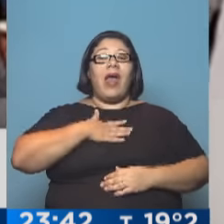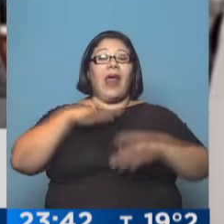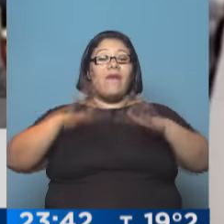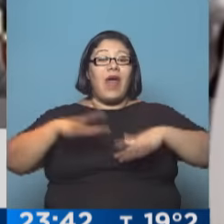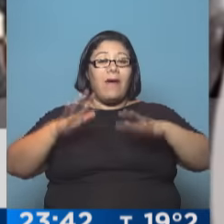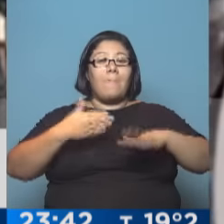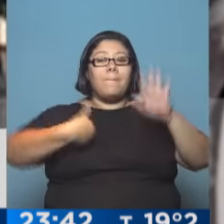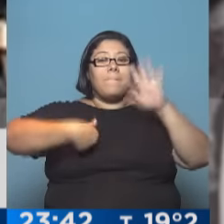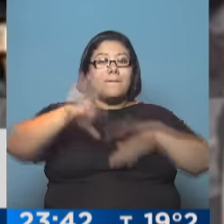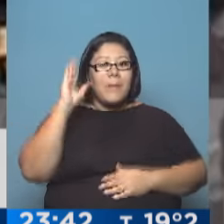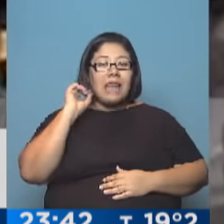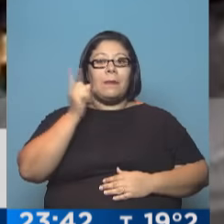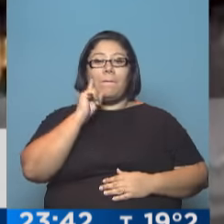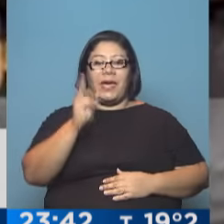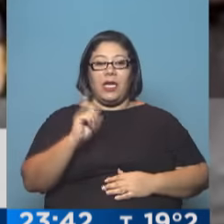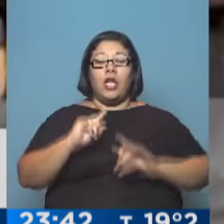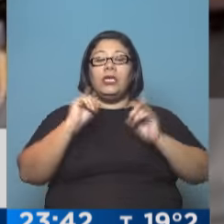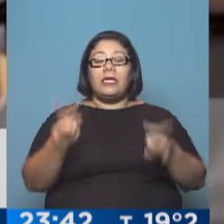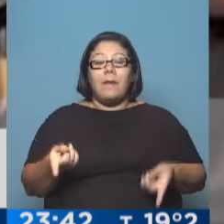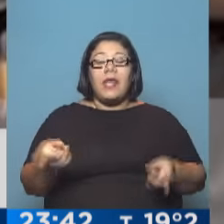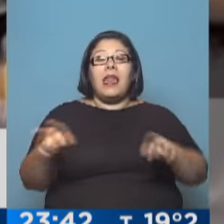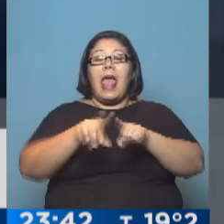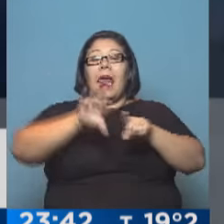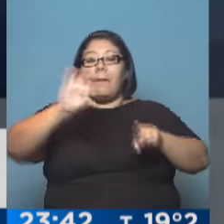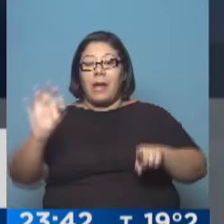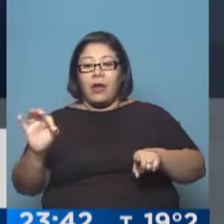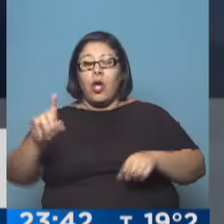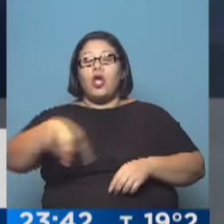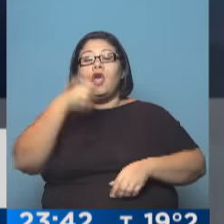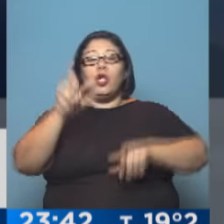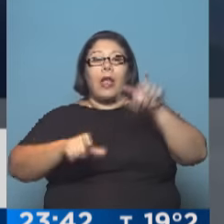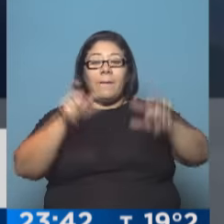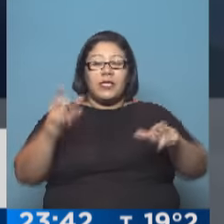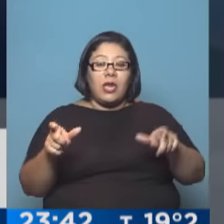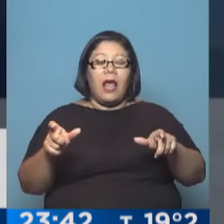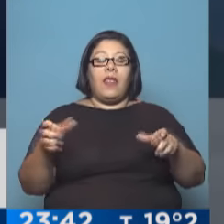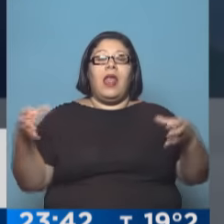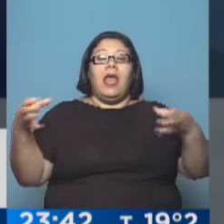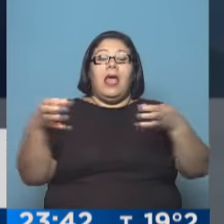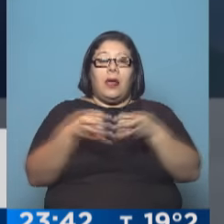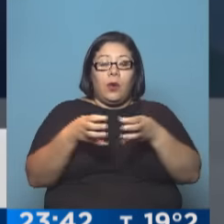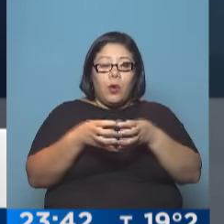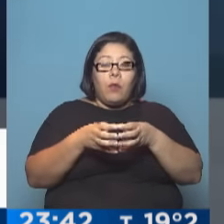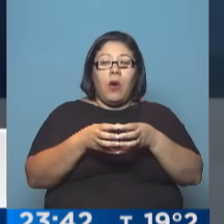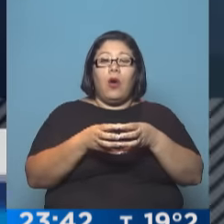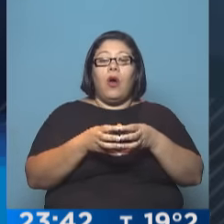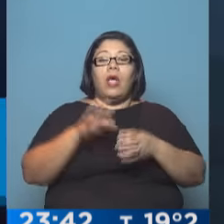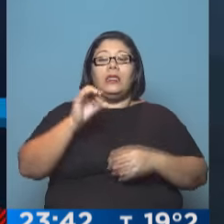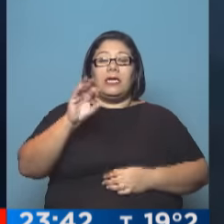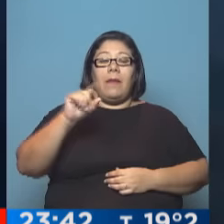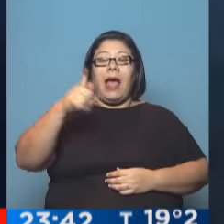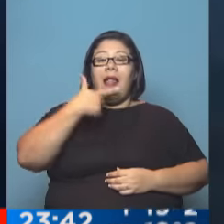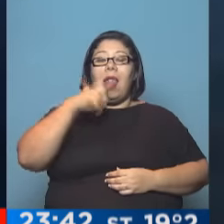a otros miembros de la 12 y a su hermano. Ahora el representante teme que el jugador tenga que dejar el club en junio por la